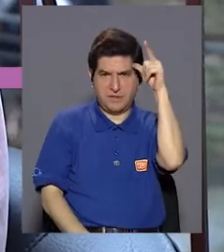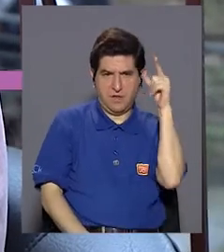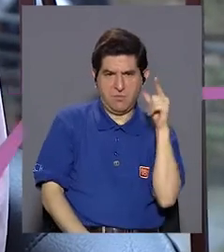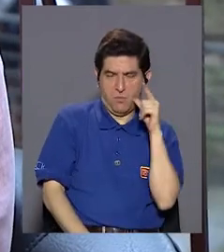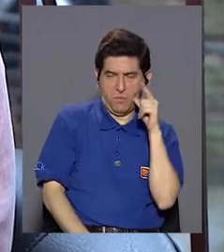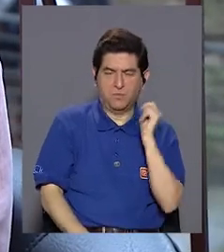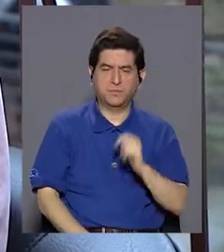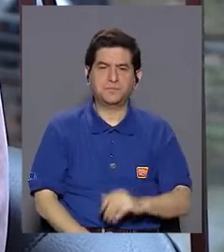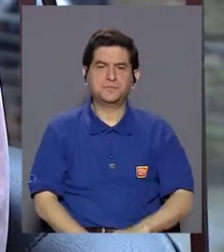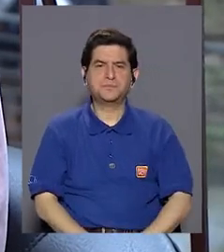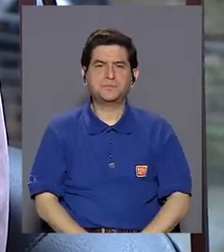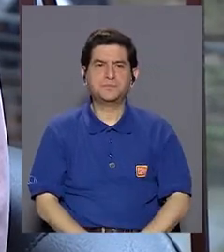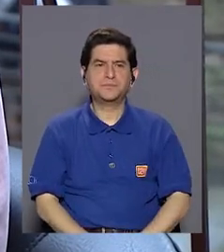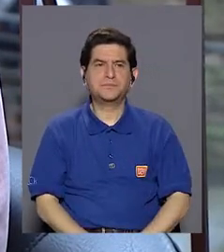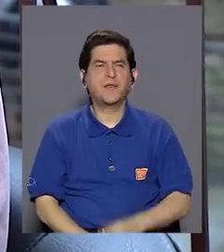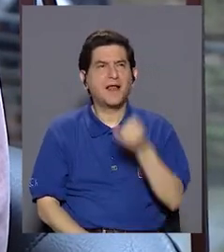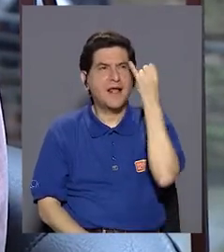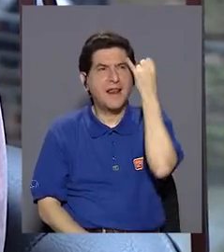de Limón,